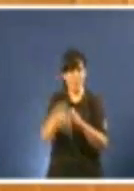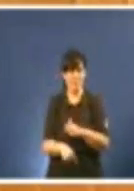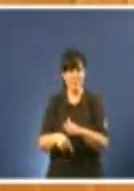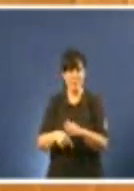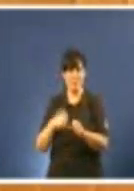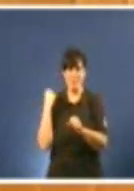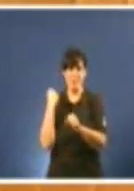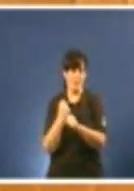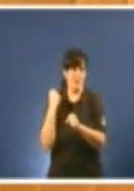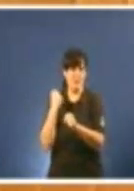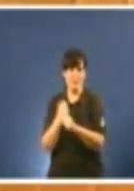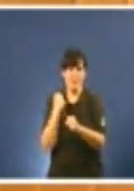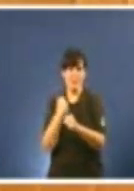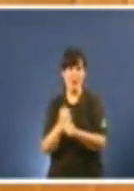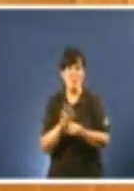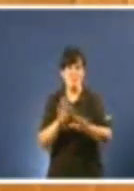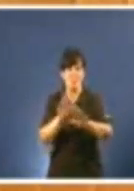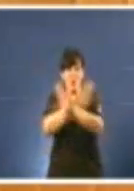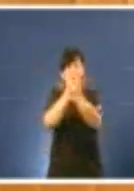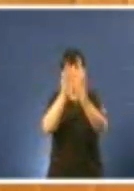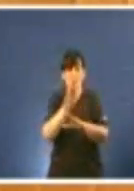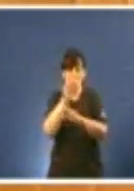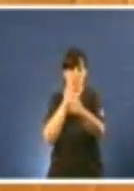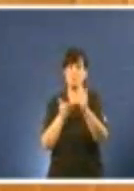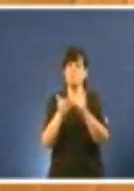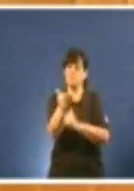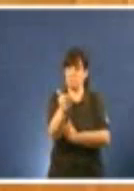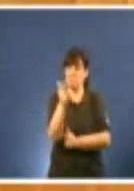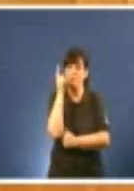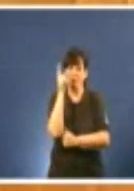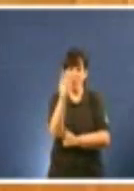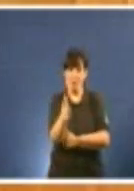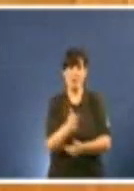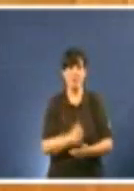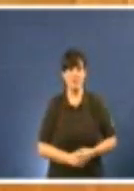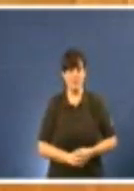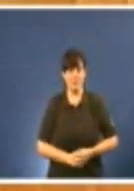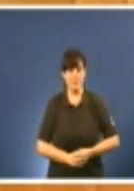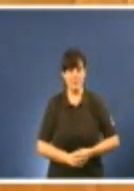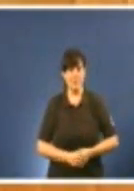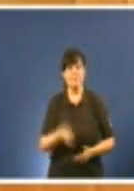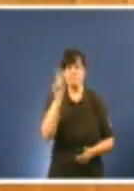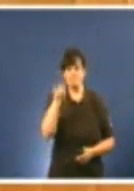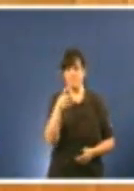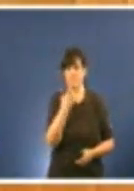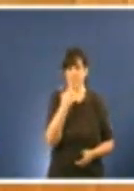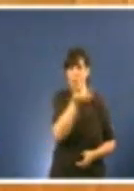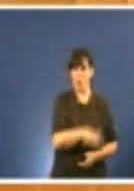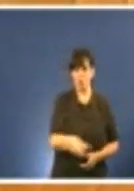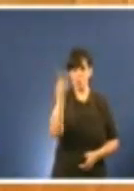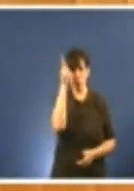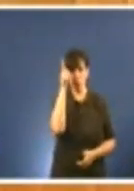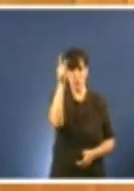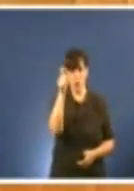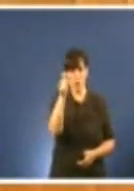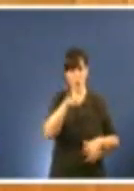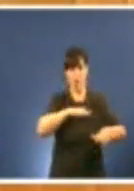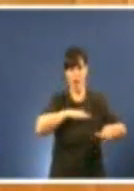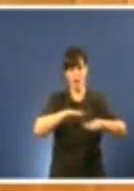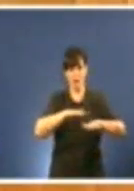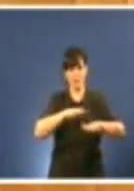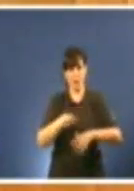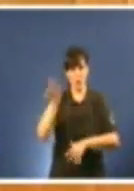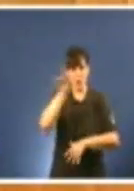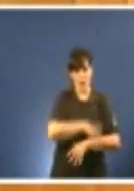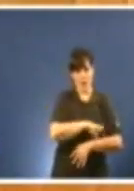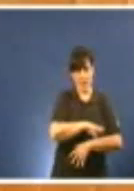dúas legislaturas. Por outro lado, actuacións en materia de reactivación do espacio rural son inexistentes. Non se traballa